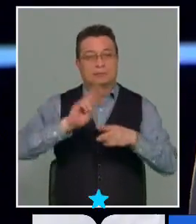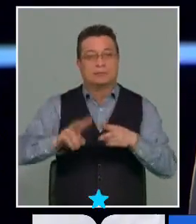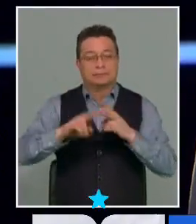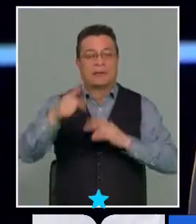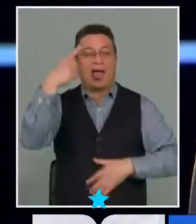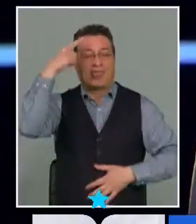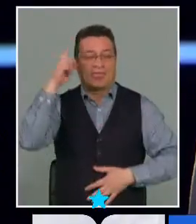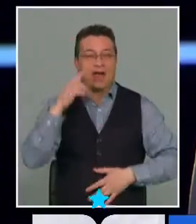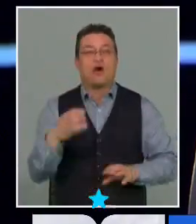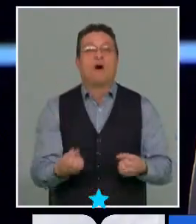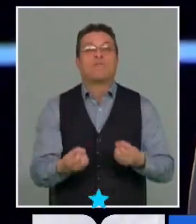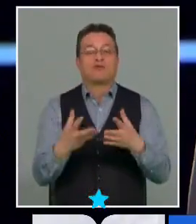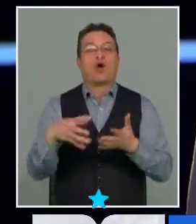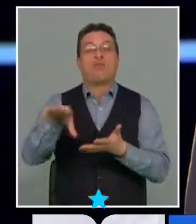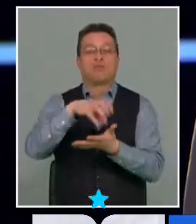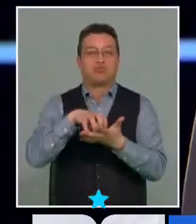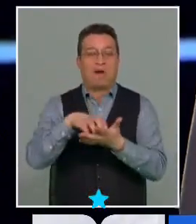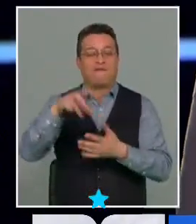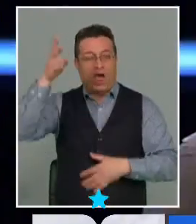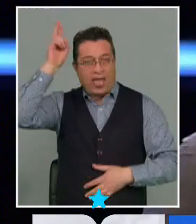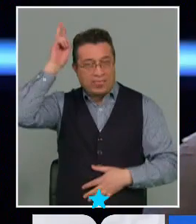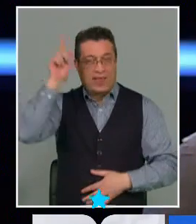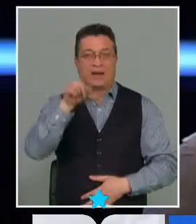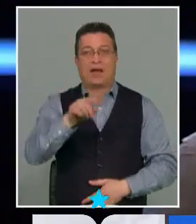causado en este caso a los pueblos indígenas